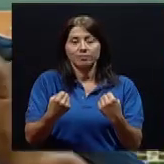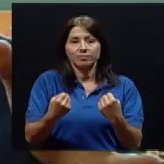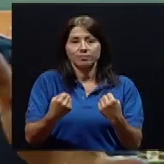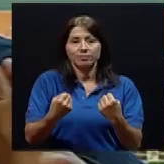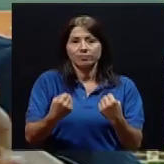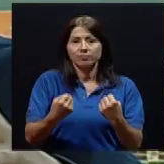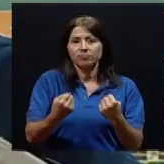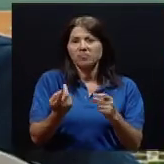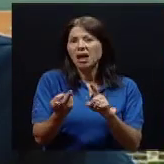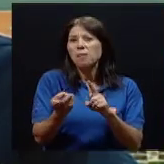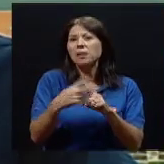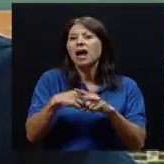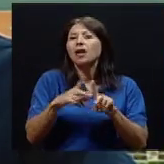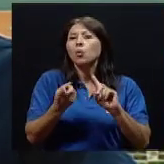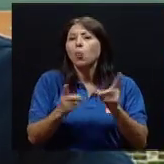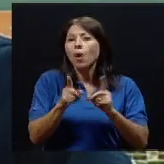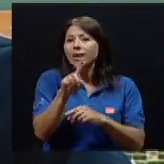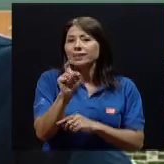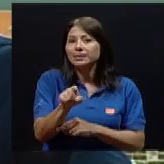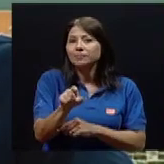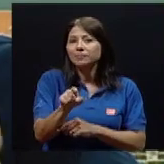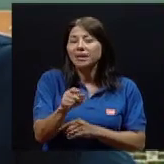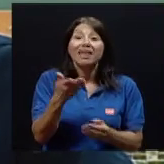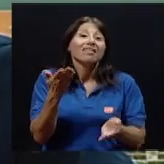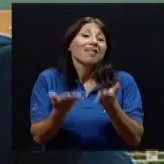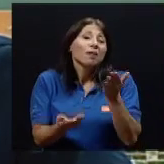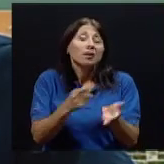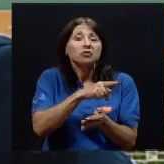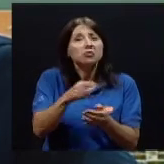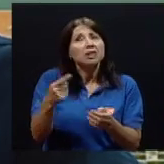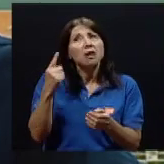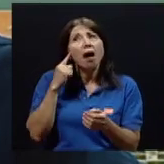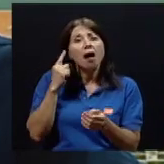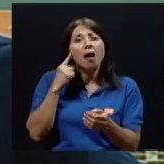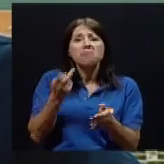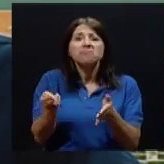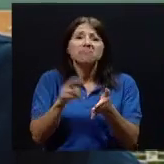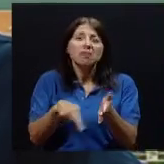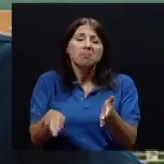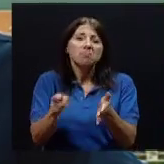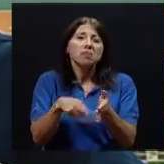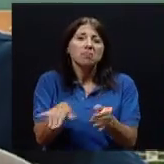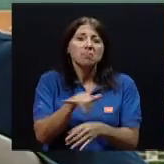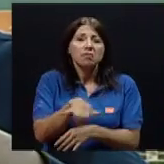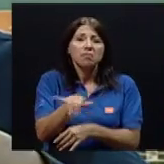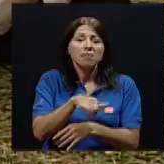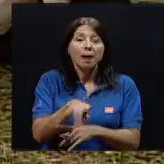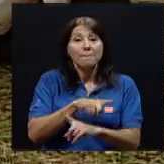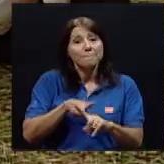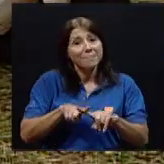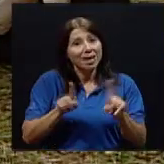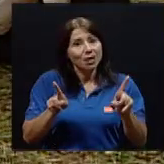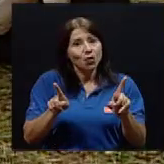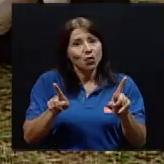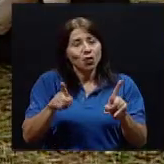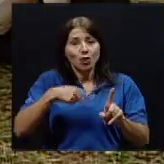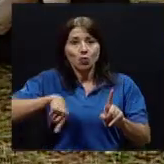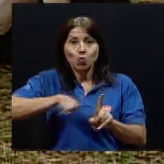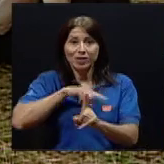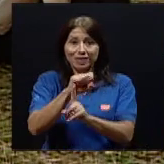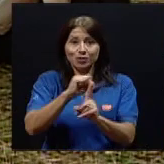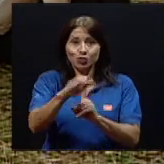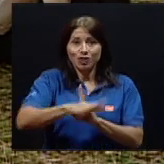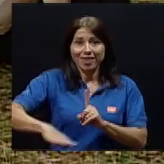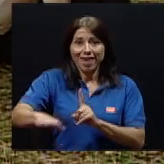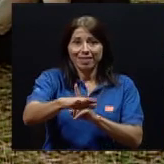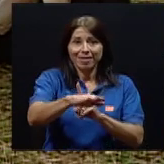¿cuáles se aplicarían? Y aquí puede que suene a veces recurrente o repetitivo, pero nuestra sociedad y